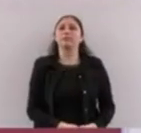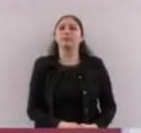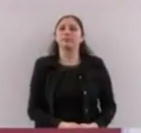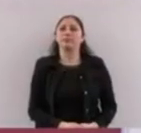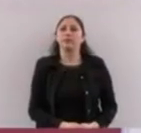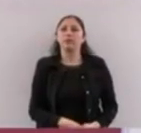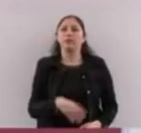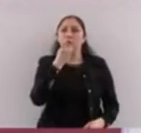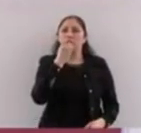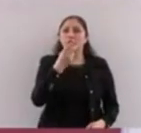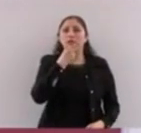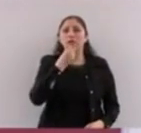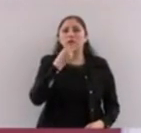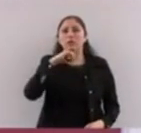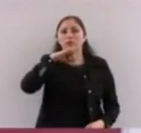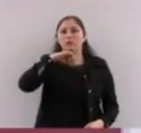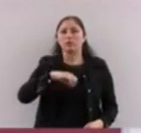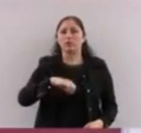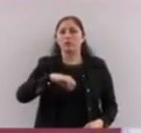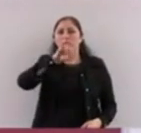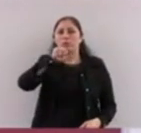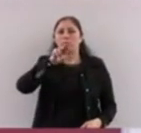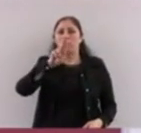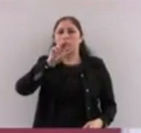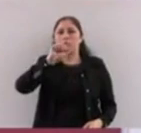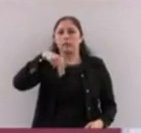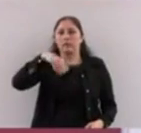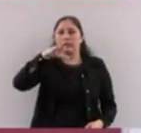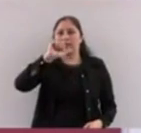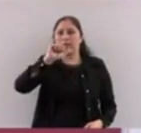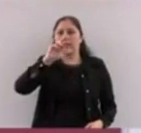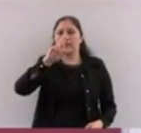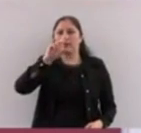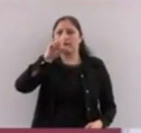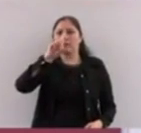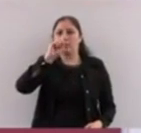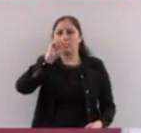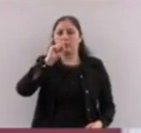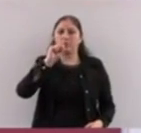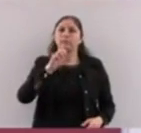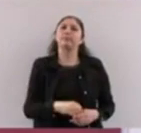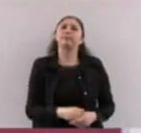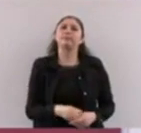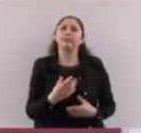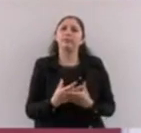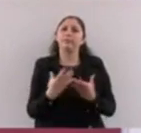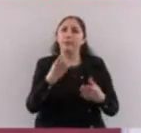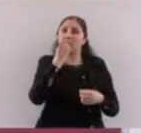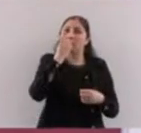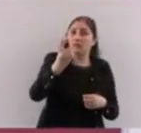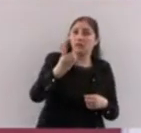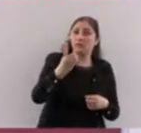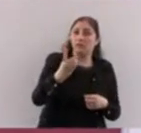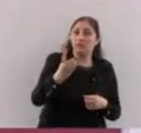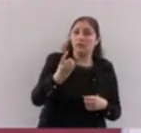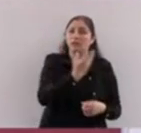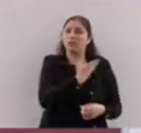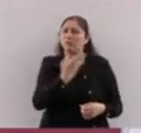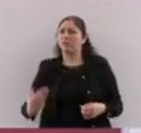González, que él es el representante del presidente de la República en el Estado de México